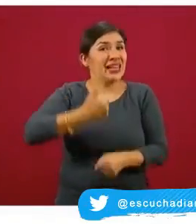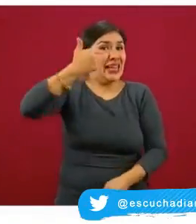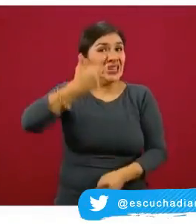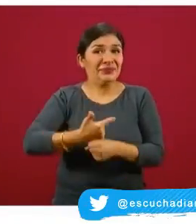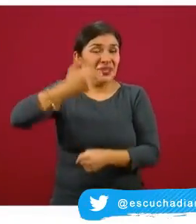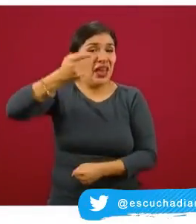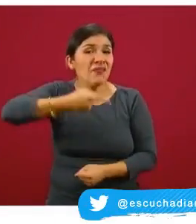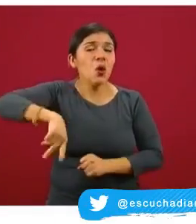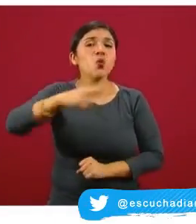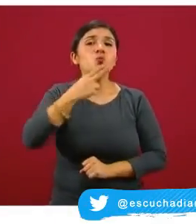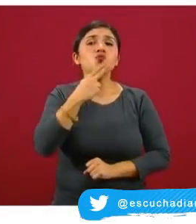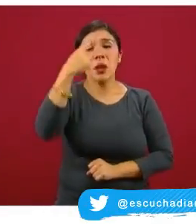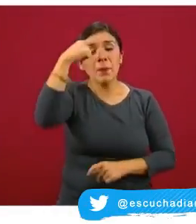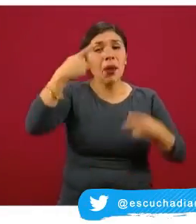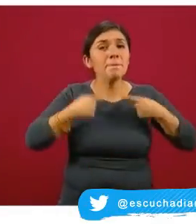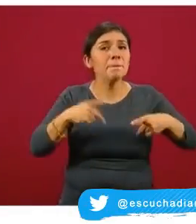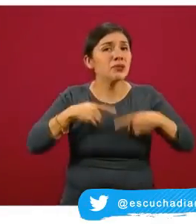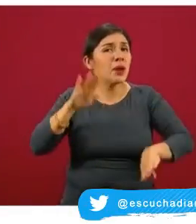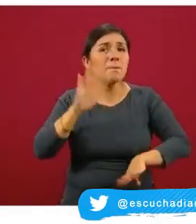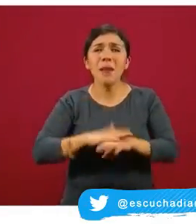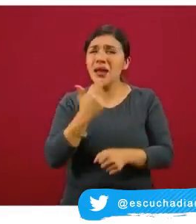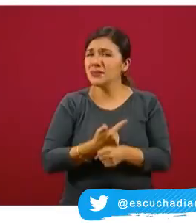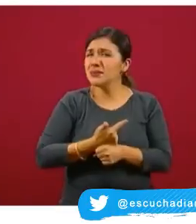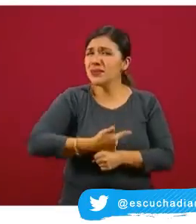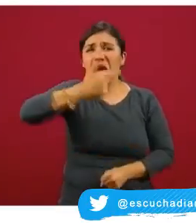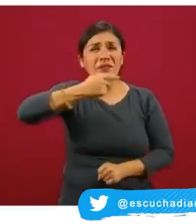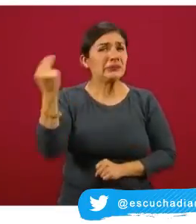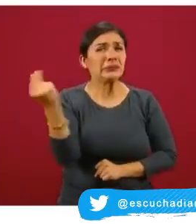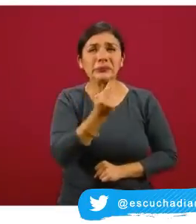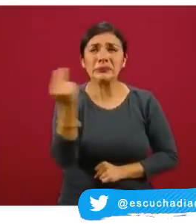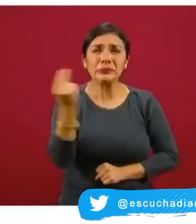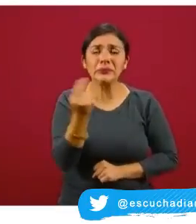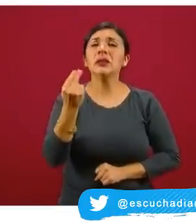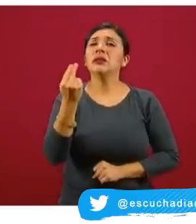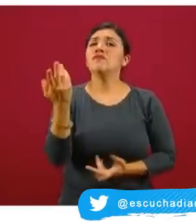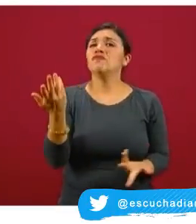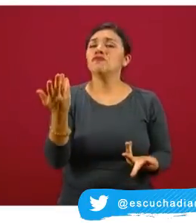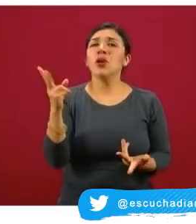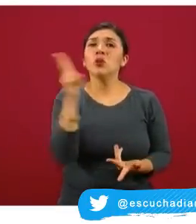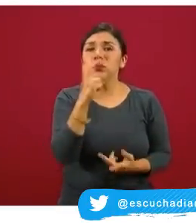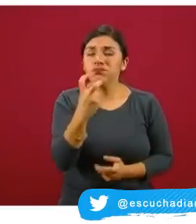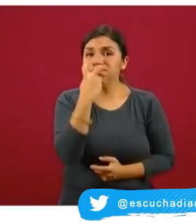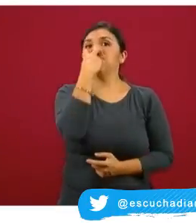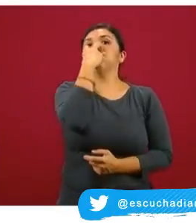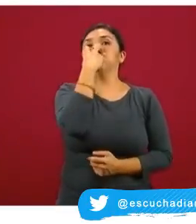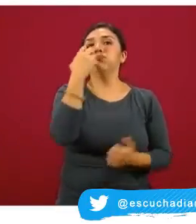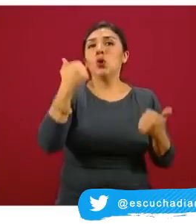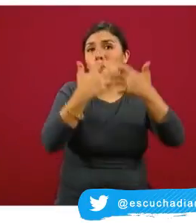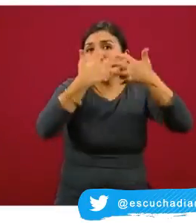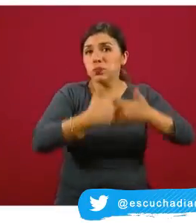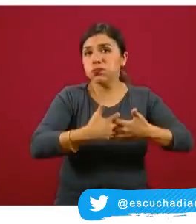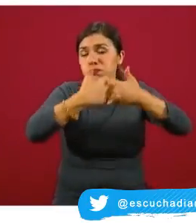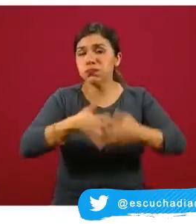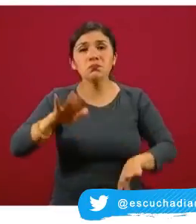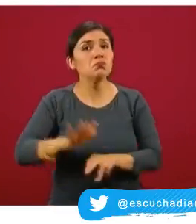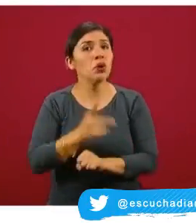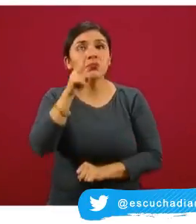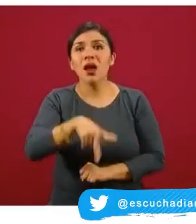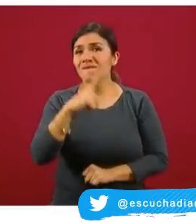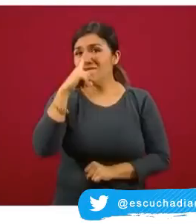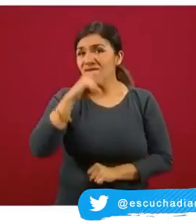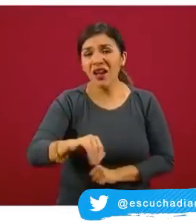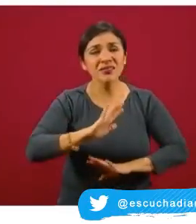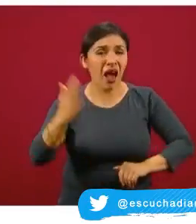aquellas que se utilizan para atender a los pacientes más graves, aquellos que requieren de un ventilador mecánico porque tienen ya una